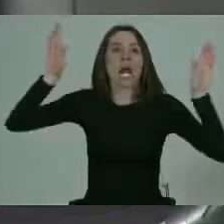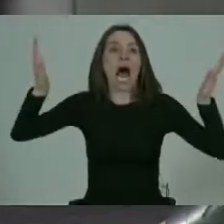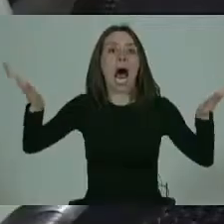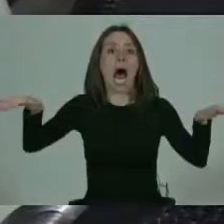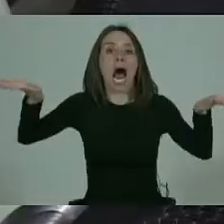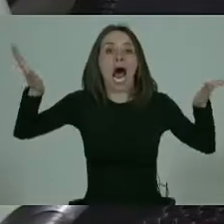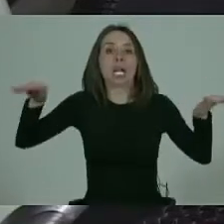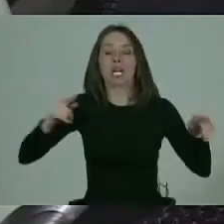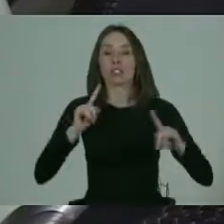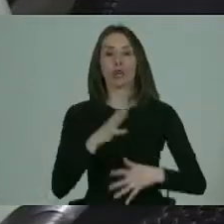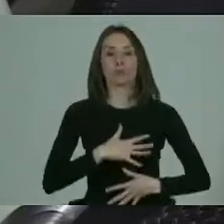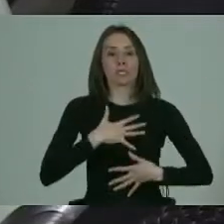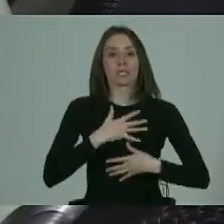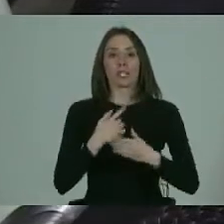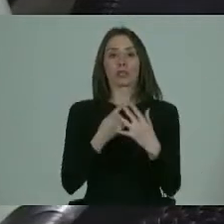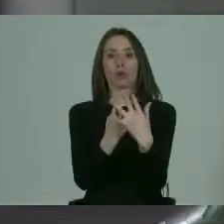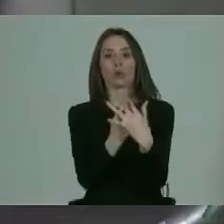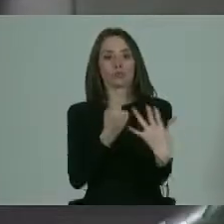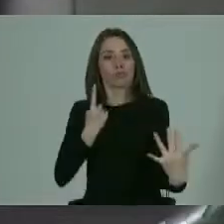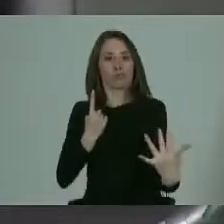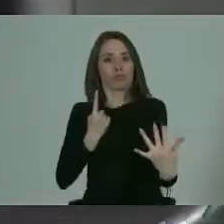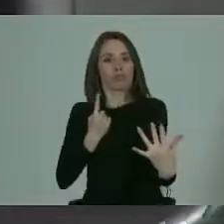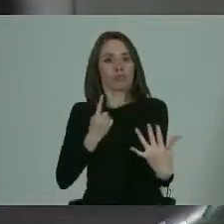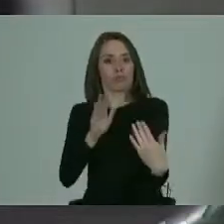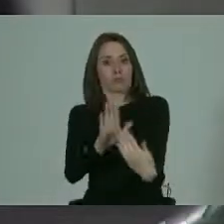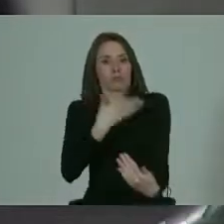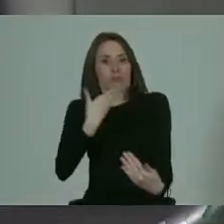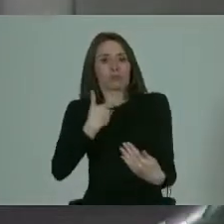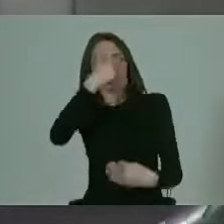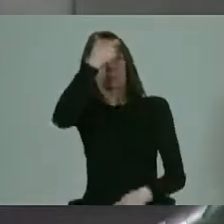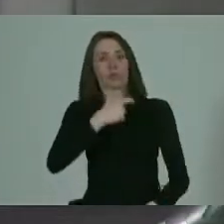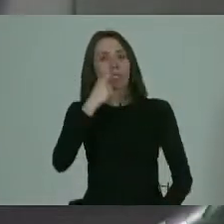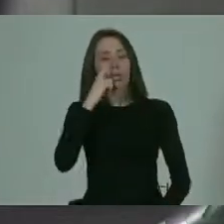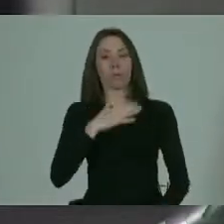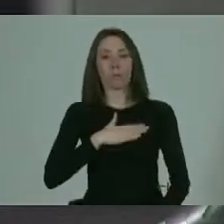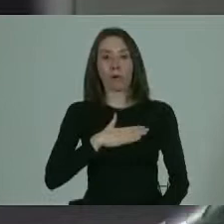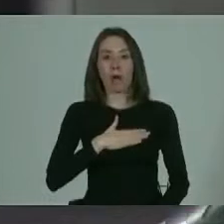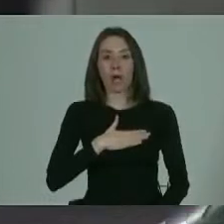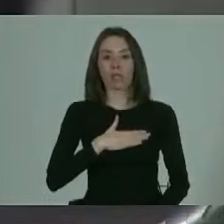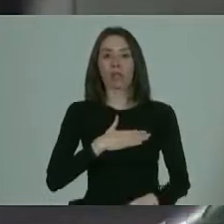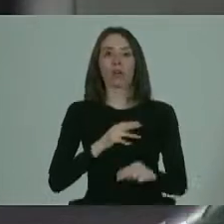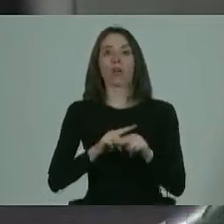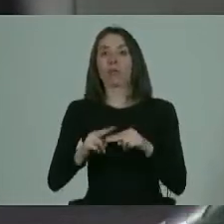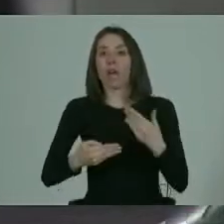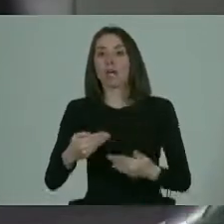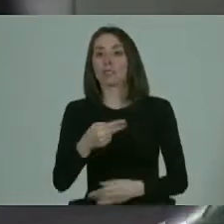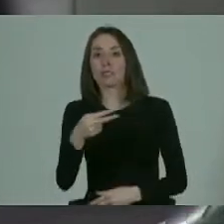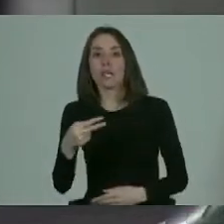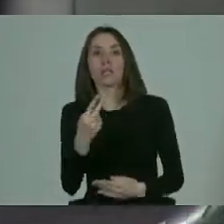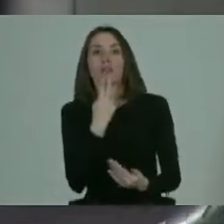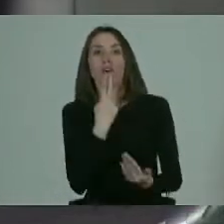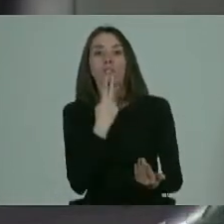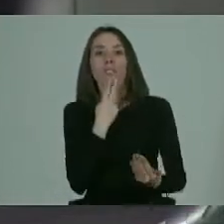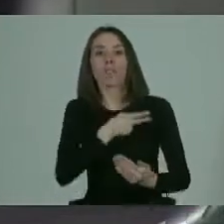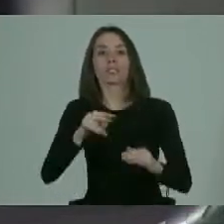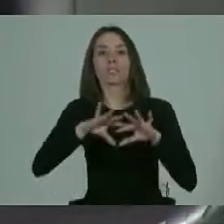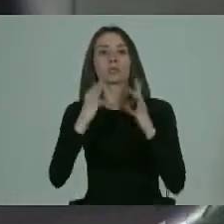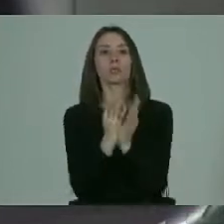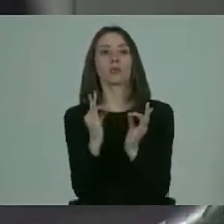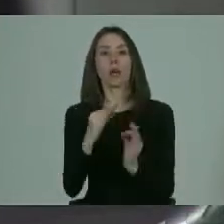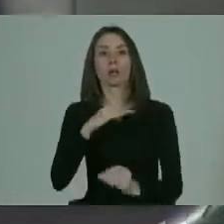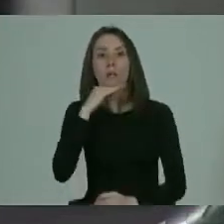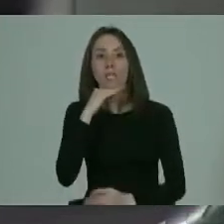no me siento excluida como ser humano de un acto sexual o de una vida sexual plena.